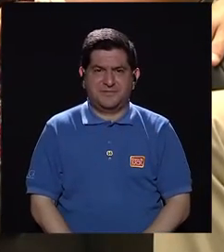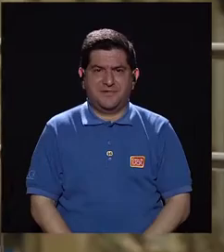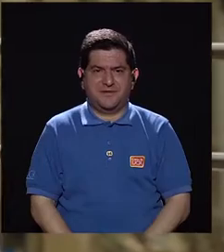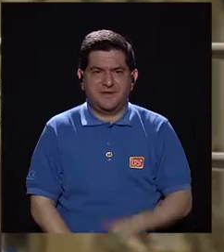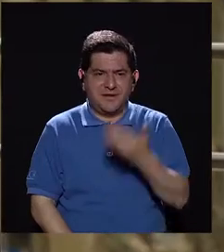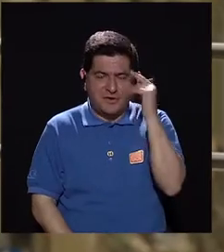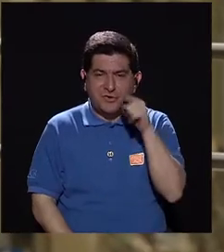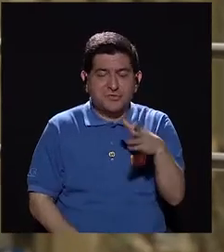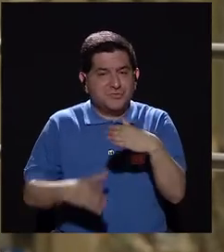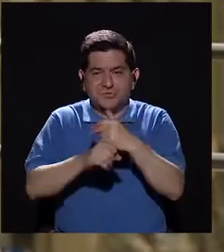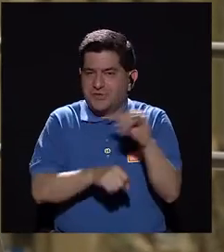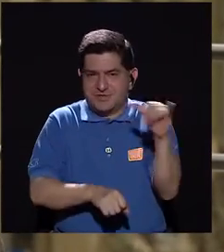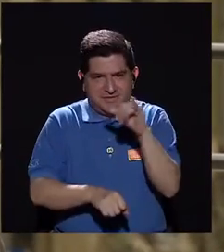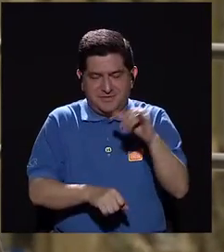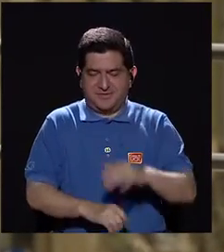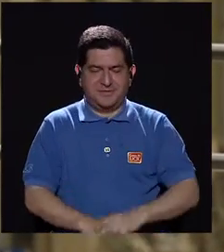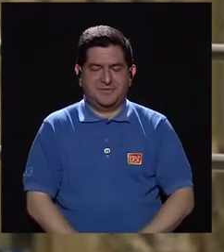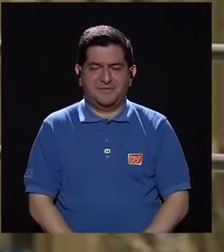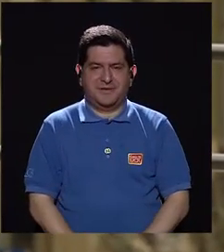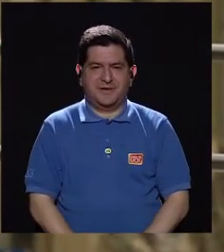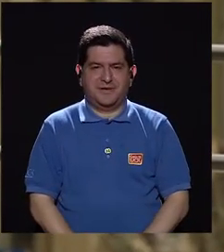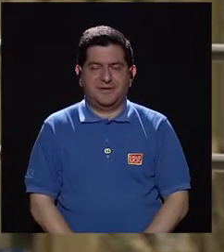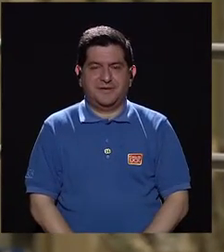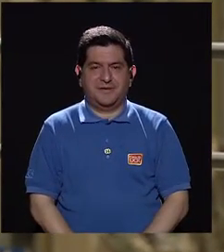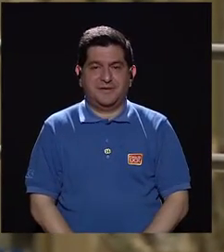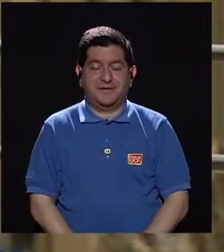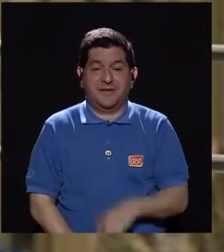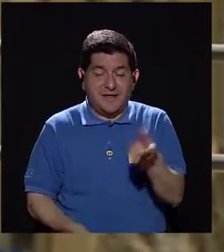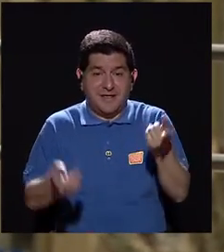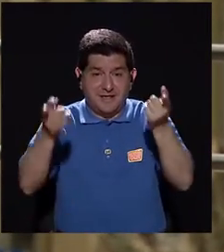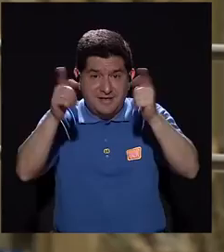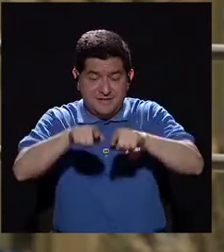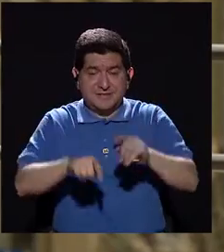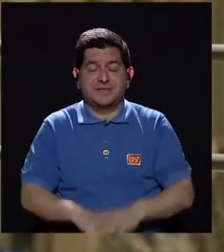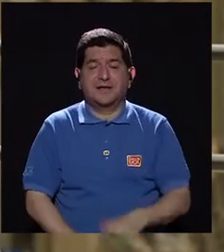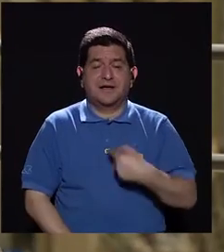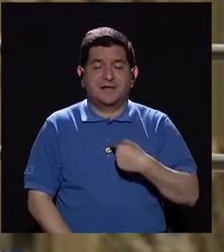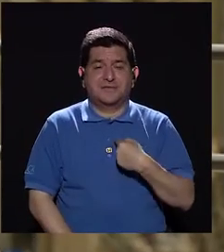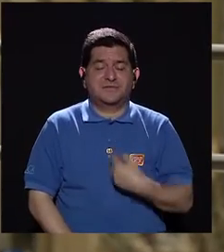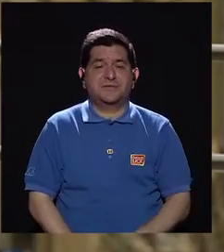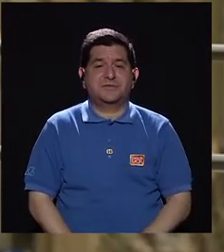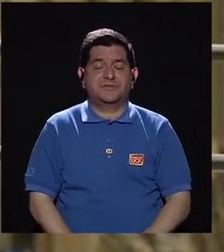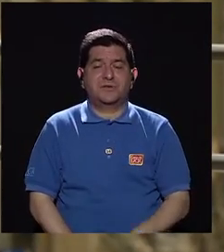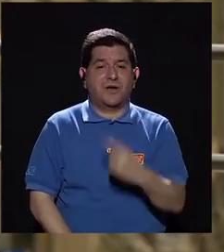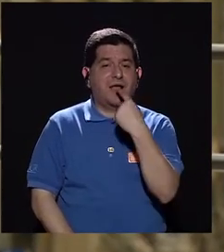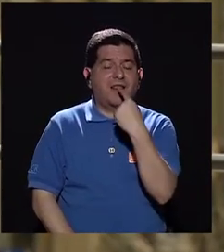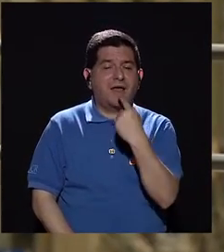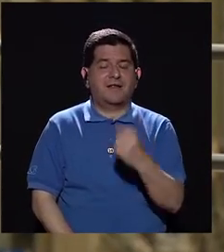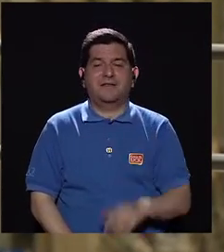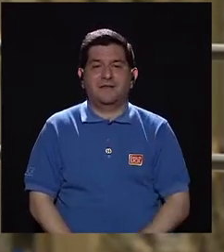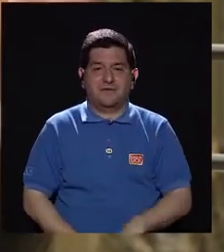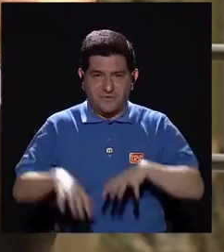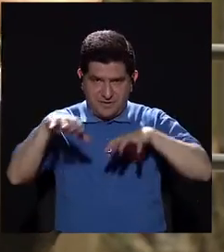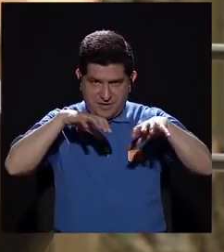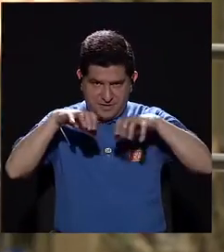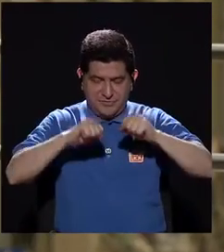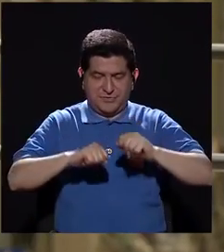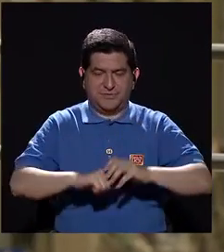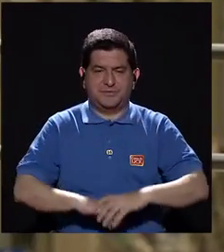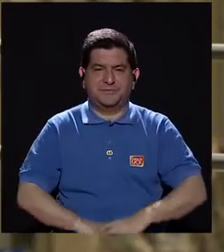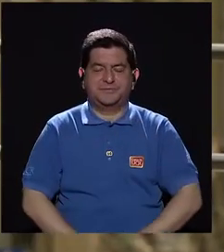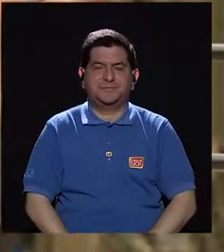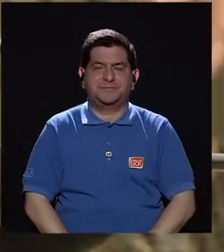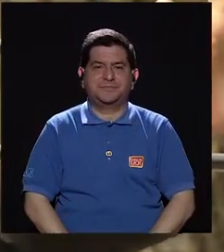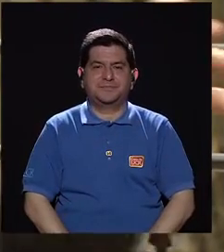no sé si darán conmigo ustedes aquí. La mandíbula de risa es, meto la lengua aquí. Ya yo lo estoy haciendo.